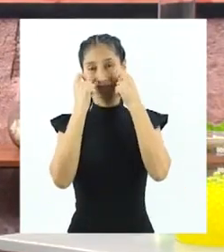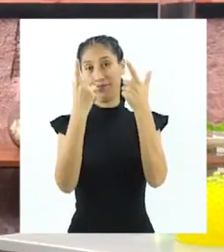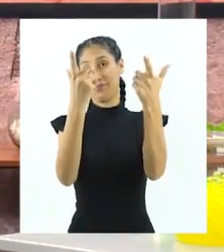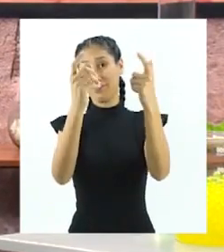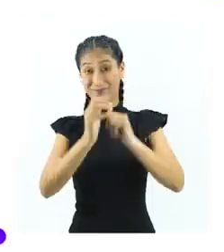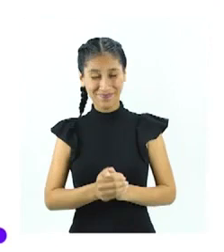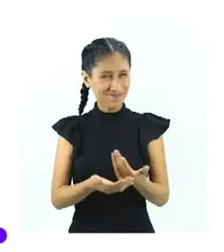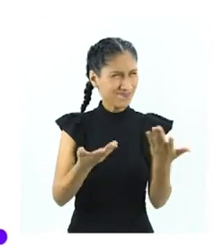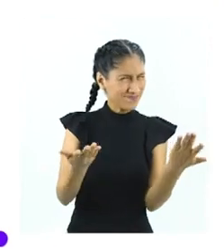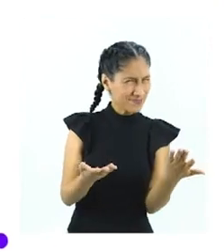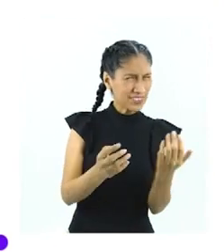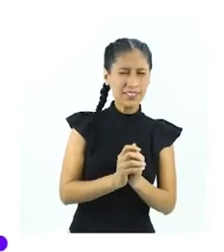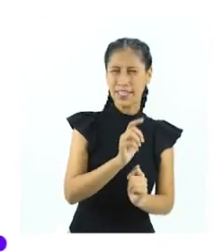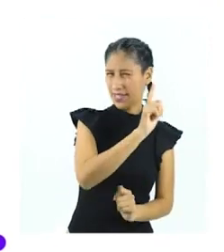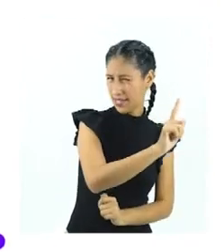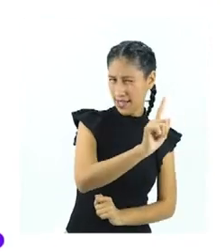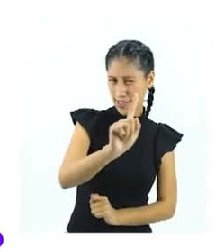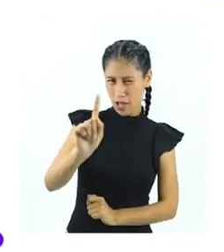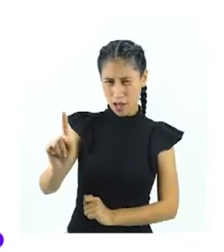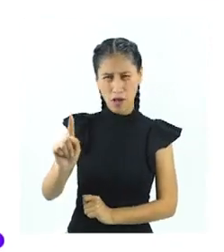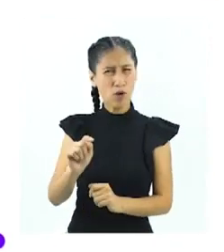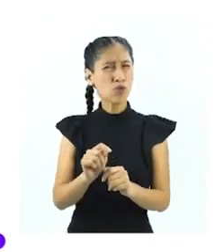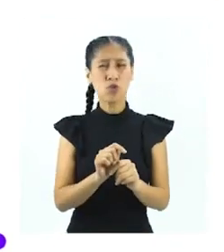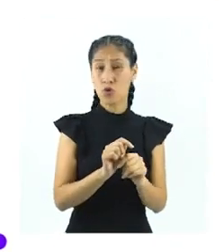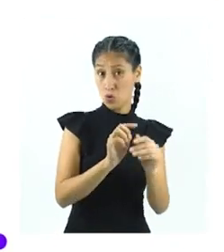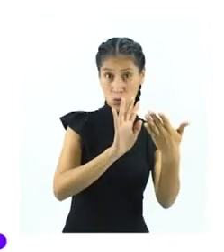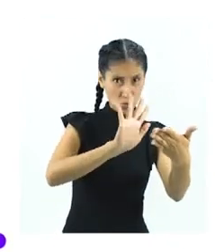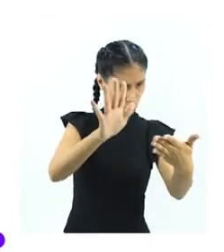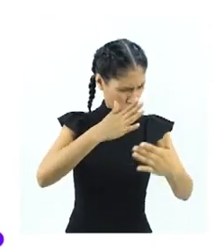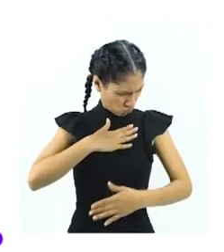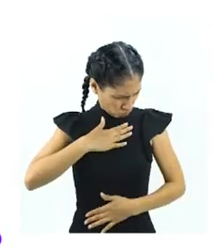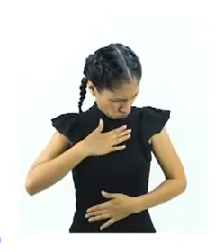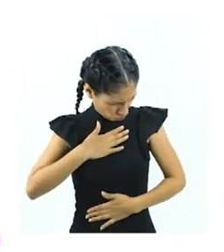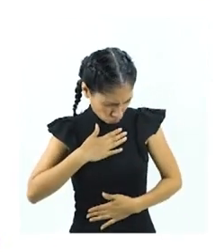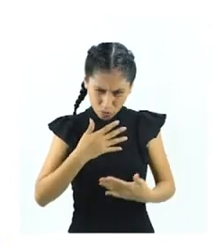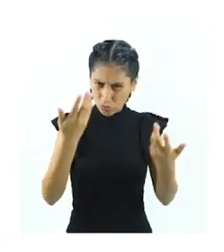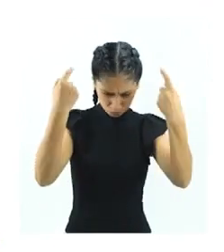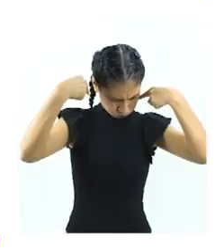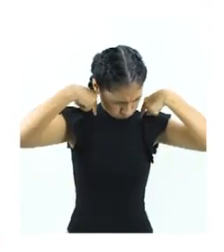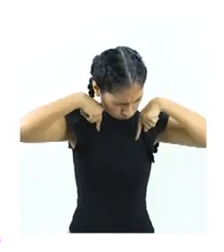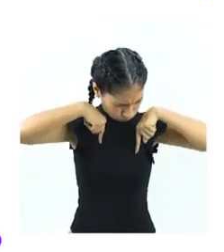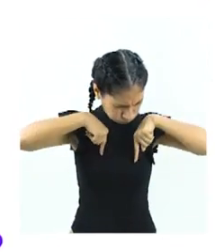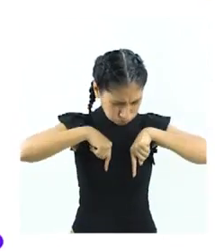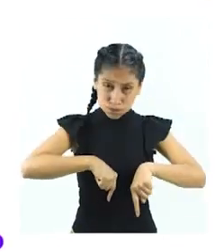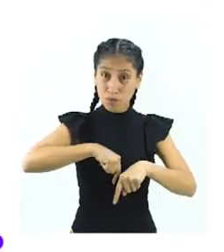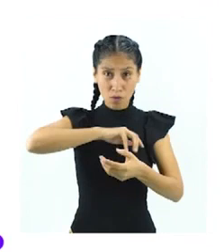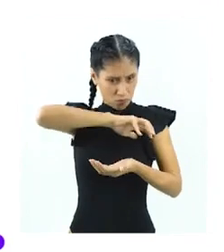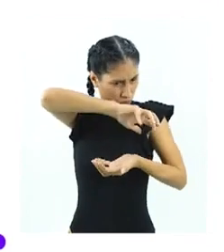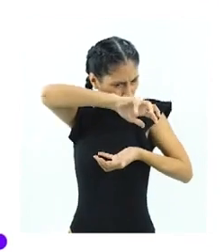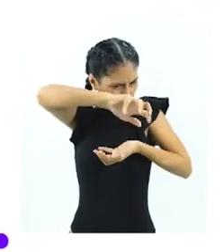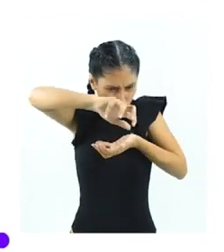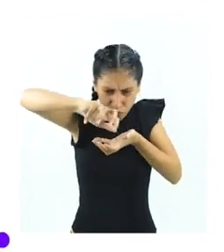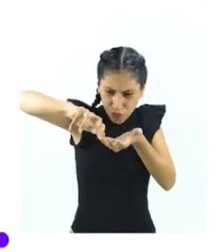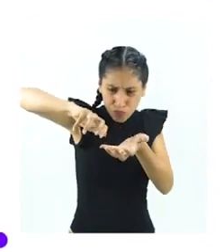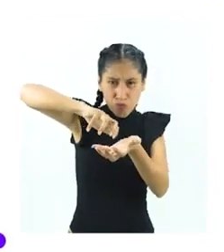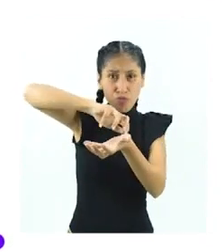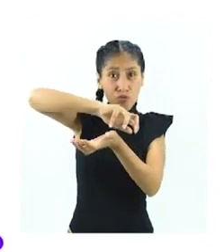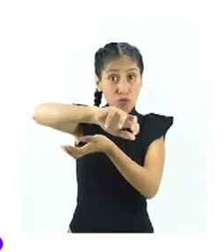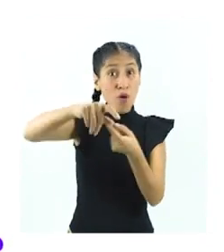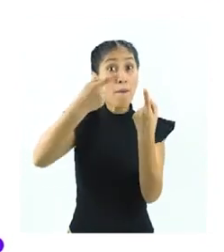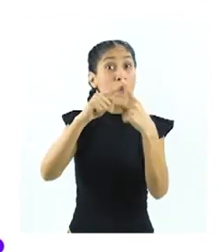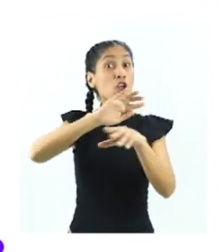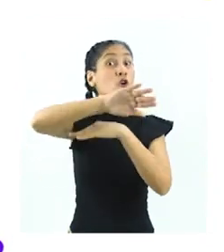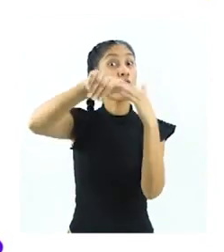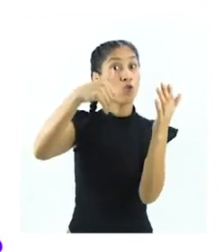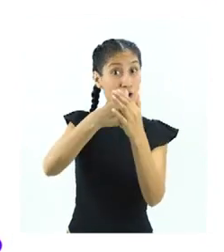sorprendente. Cada nivel de organización tiene funciones específicas, pero están todas unidas para evidenciar